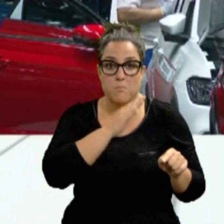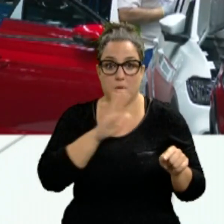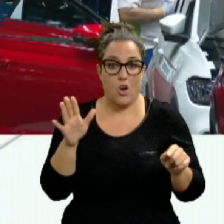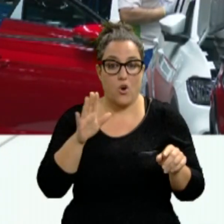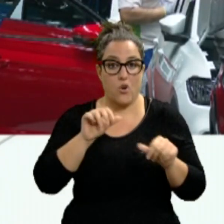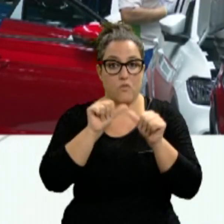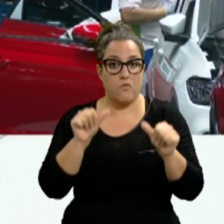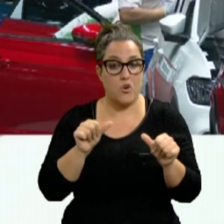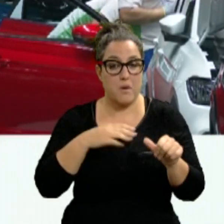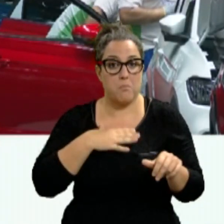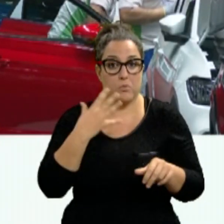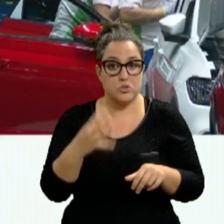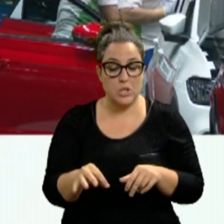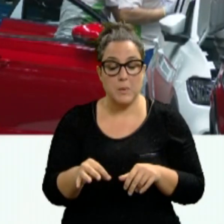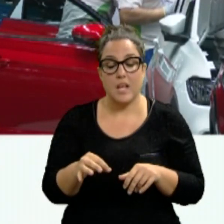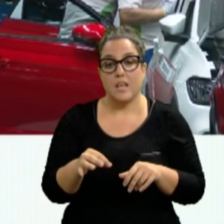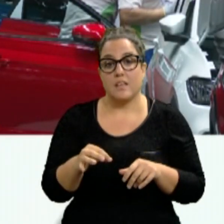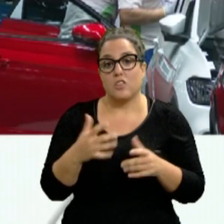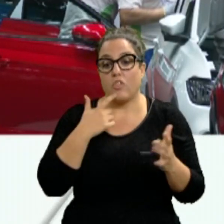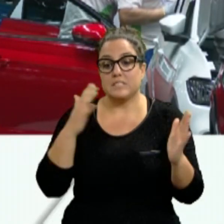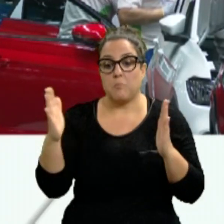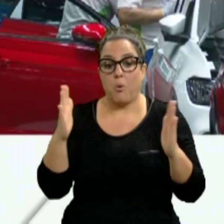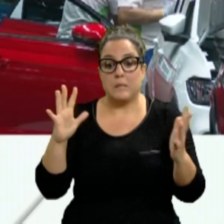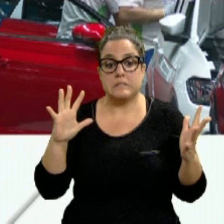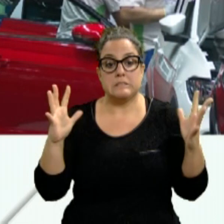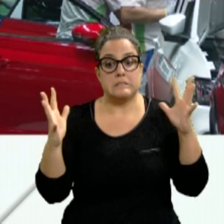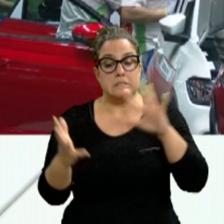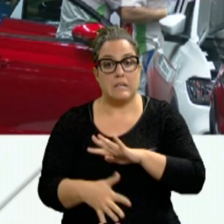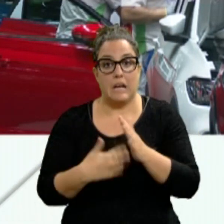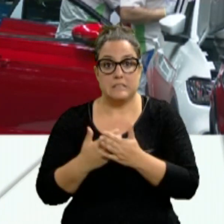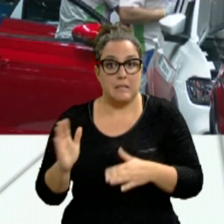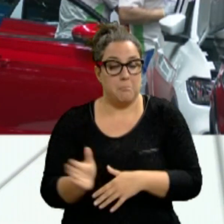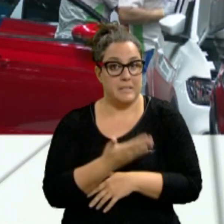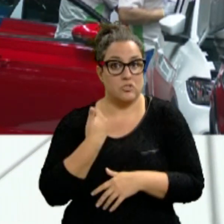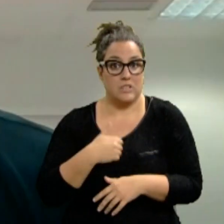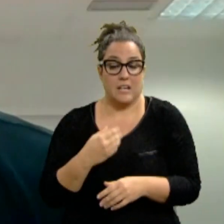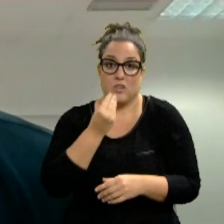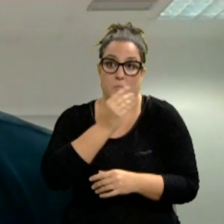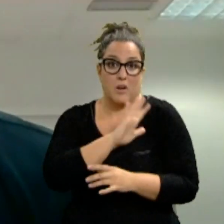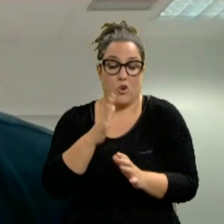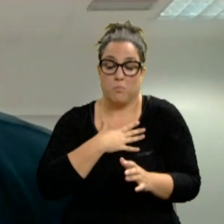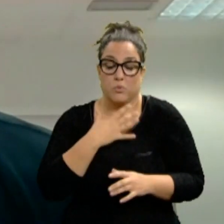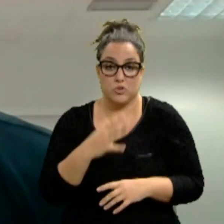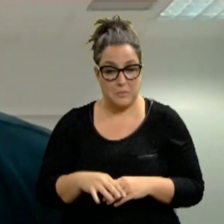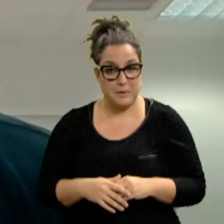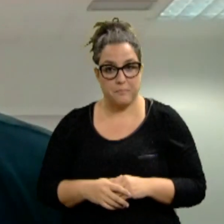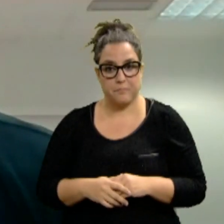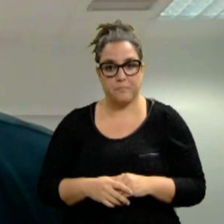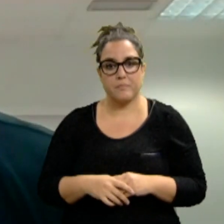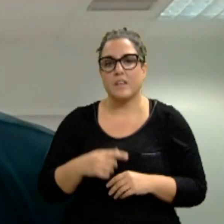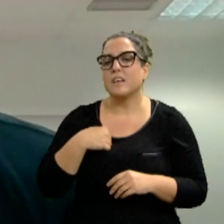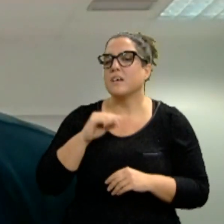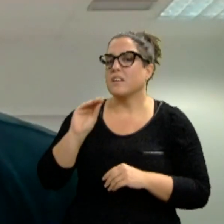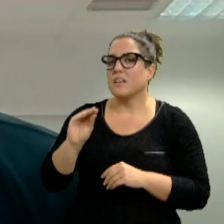tránsito y este momento coyuntural, pues se pase lo antes posible y sobre todo de la mejor manera posible. Estamos hablando de que ese ERTE podría